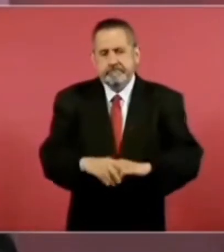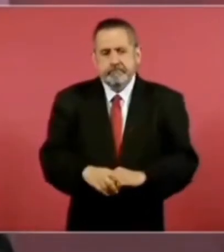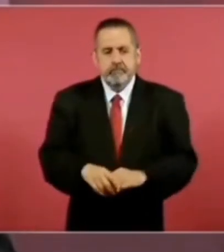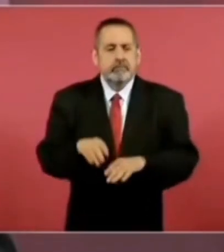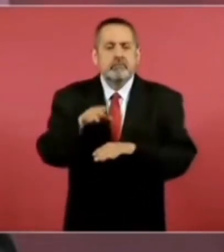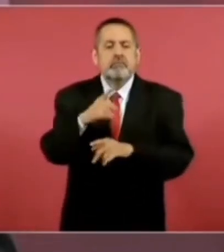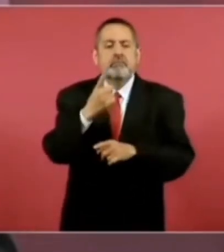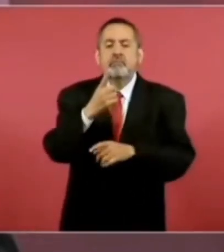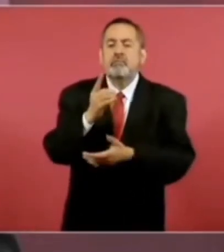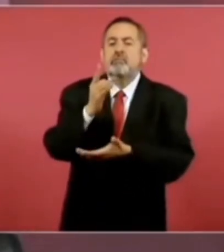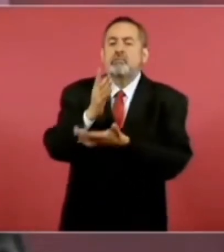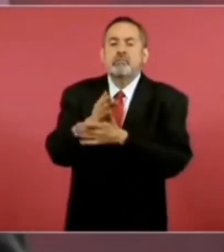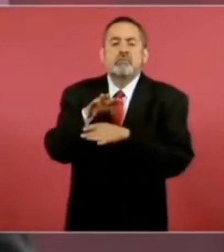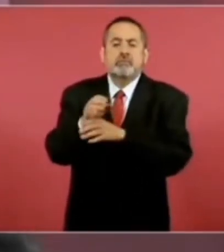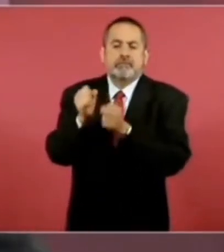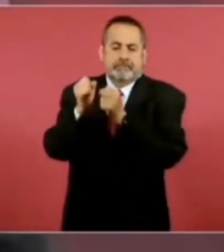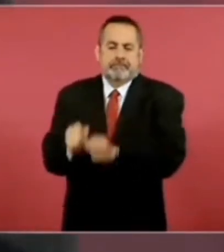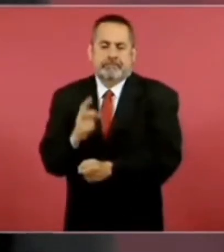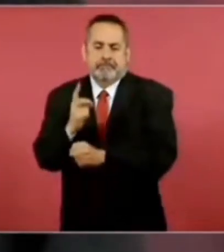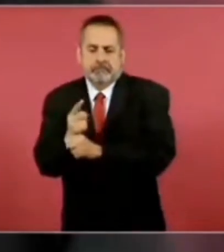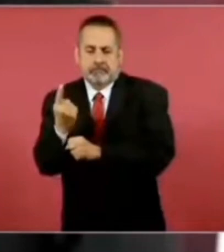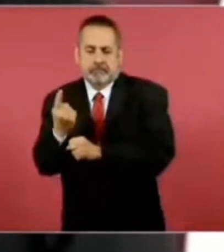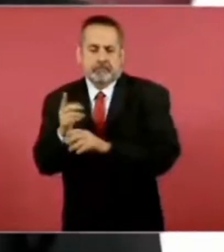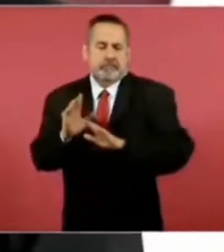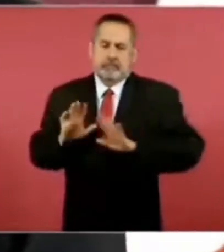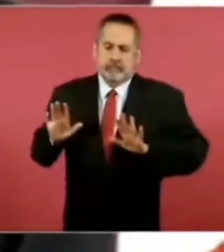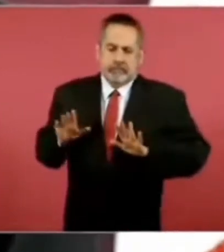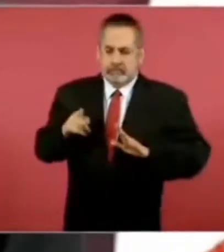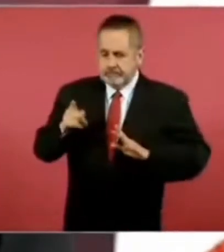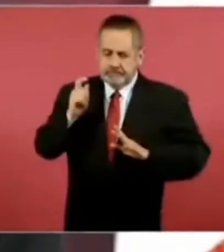seguridad. Pero eso es para